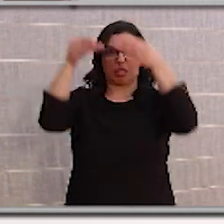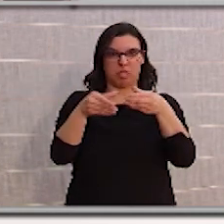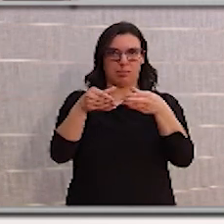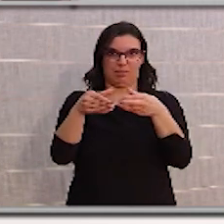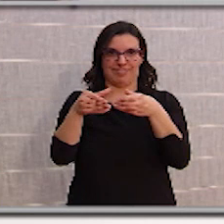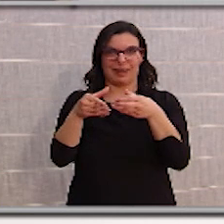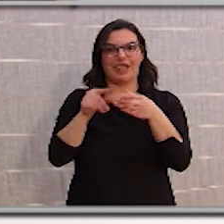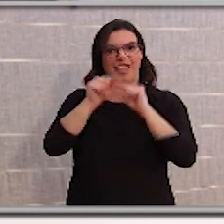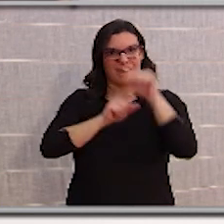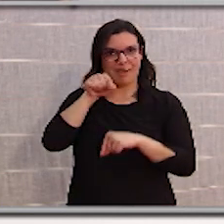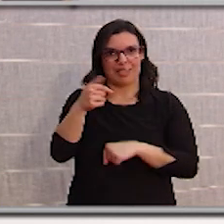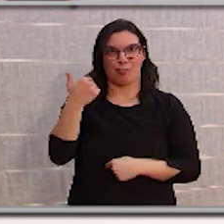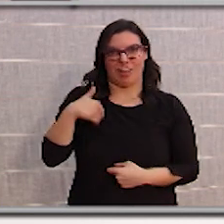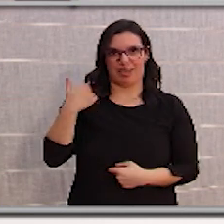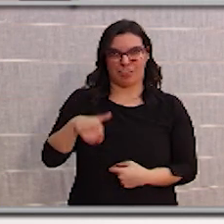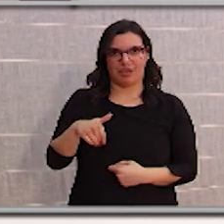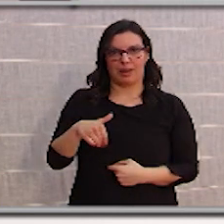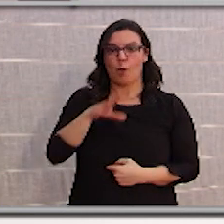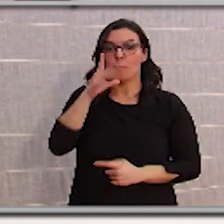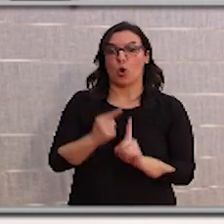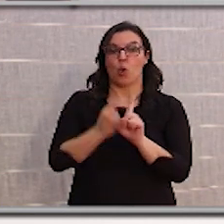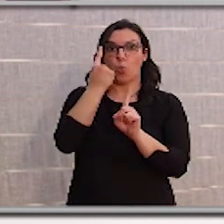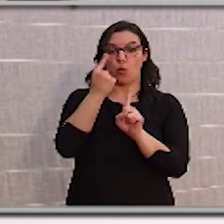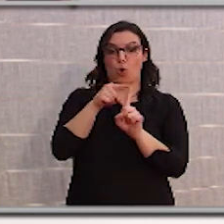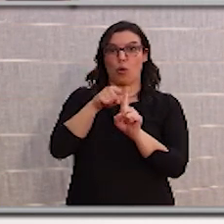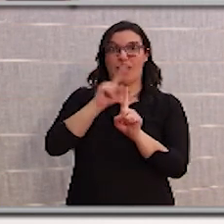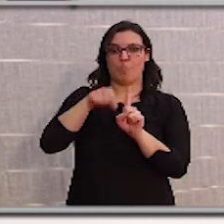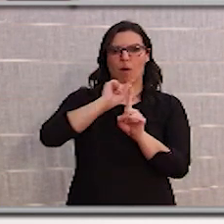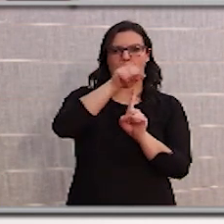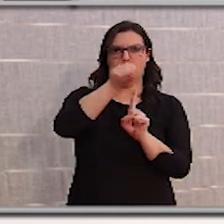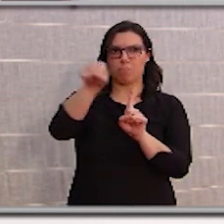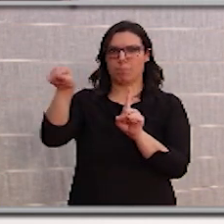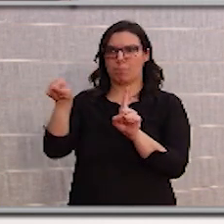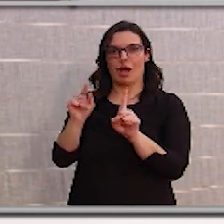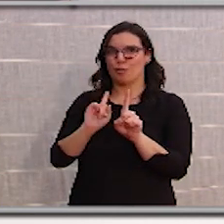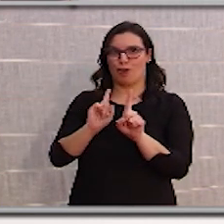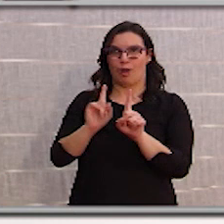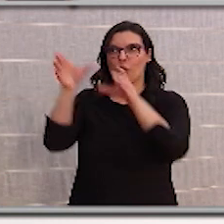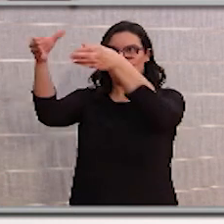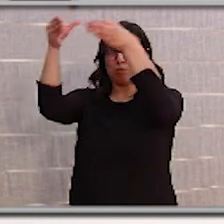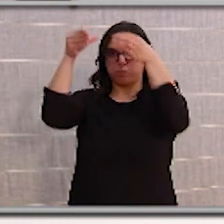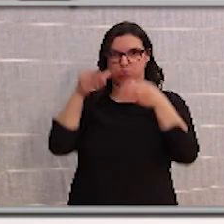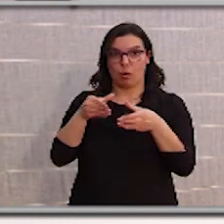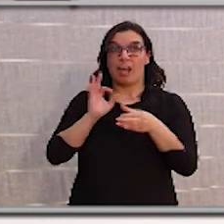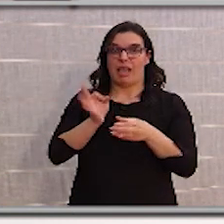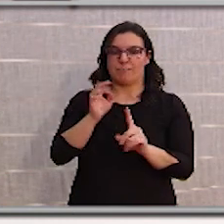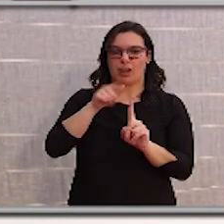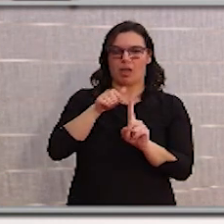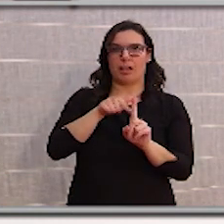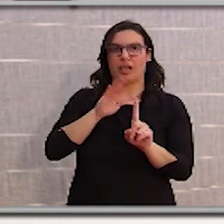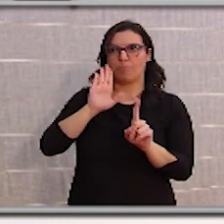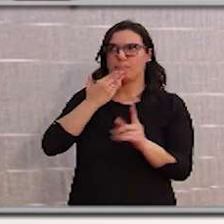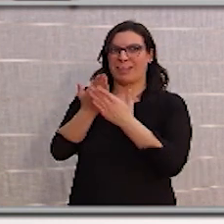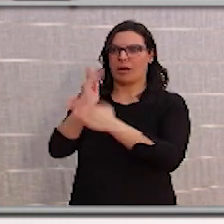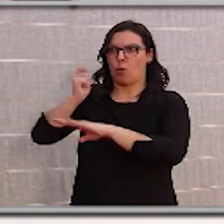ha sido ni mucho menos por… El paciente cero no es ese paciente al que evidentemente tuvimos que pedir a través del juez